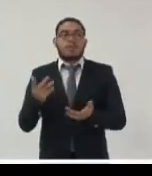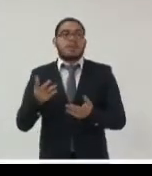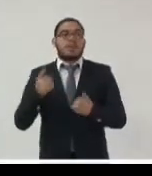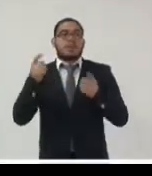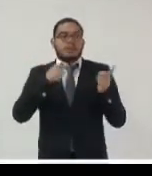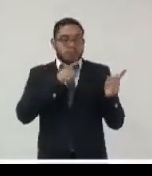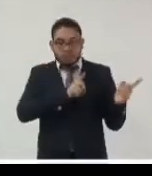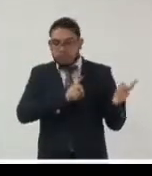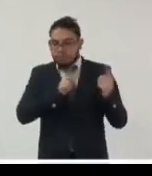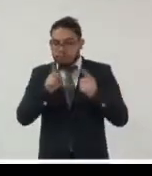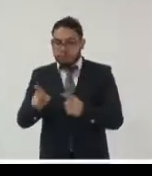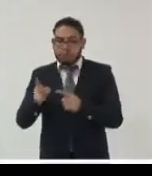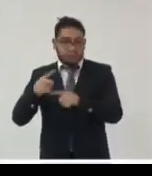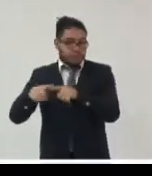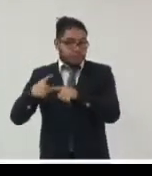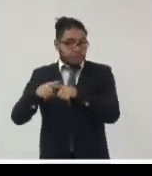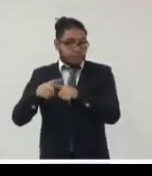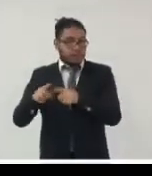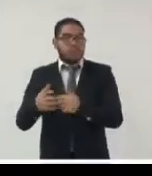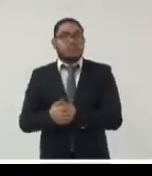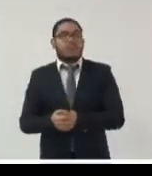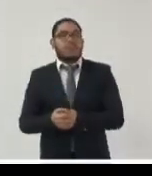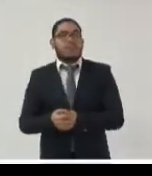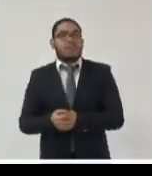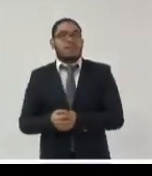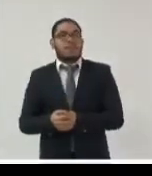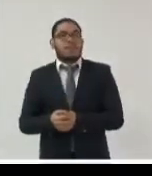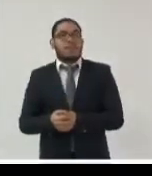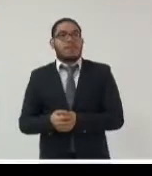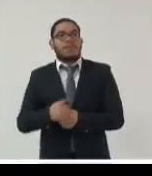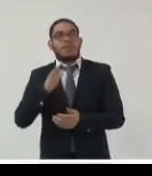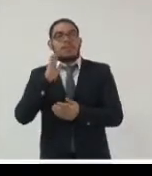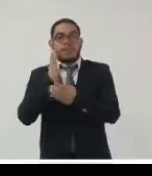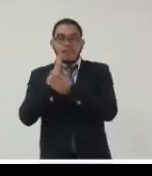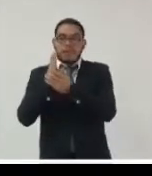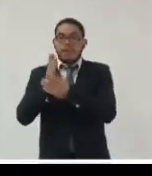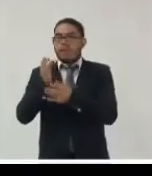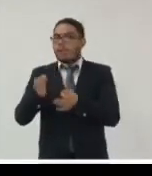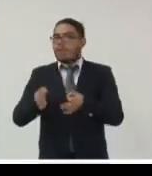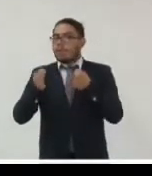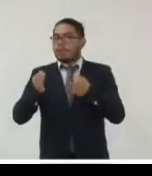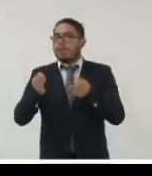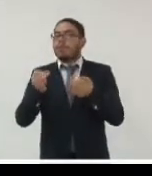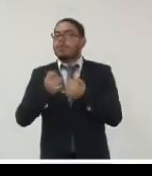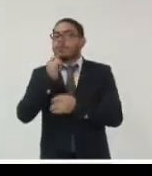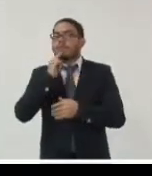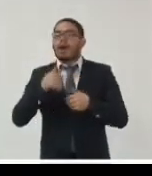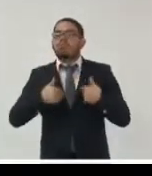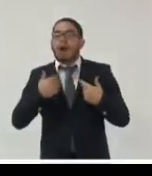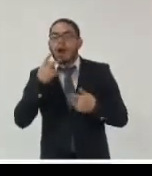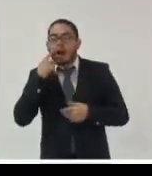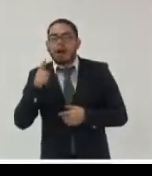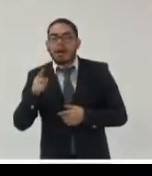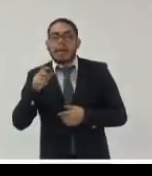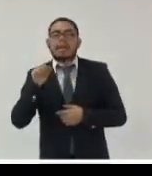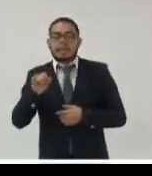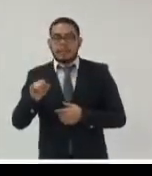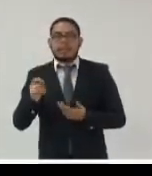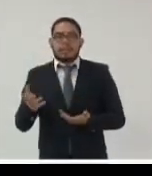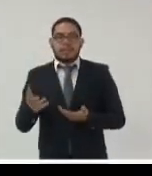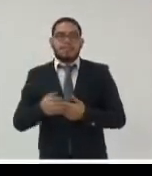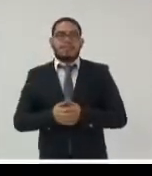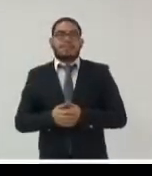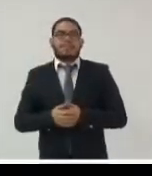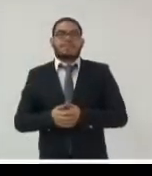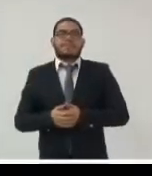hasta su disposición final documentos de archivos auténticos confiables miren que ha